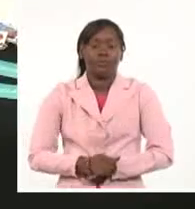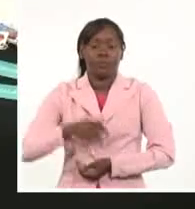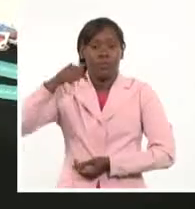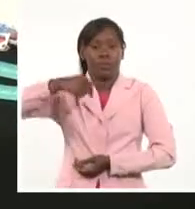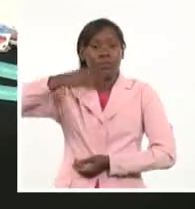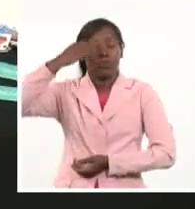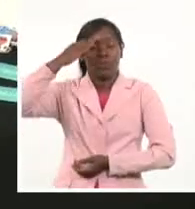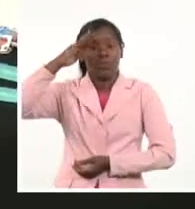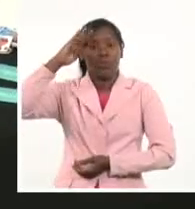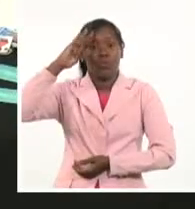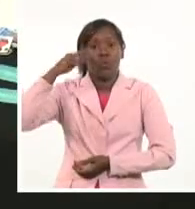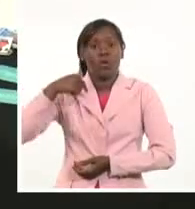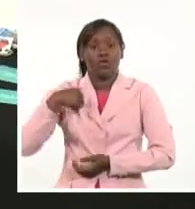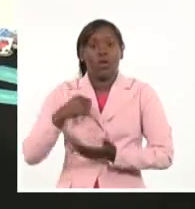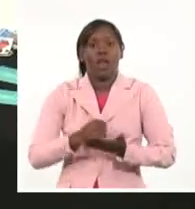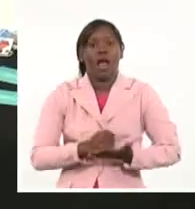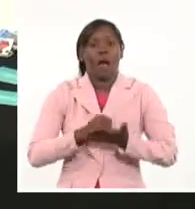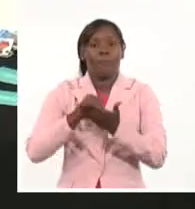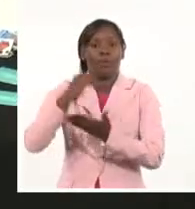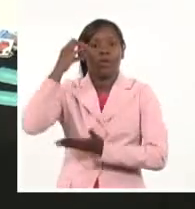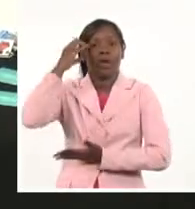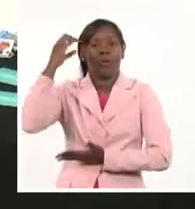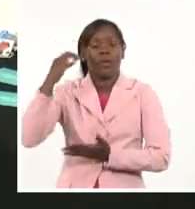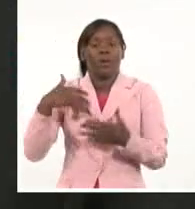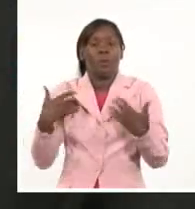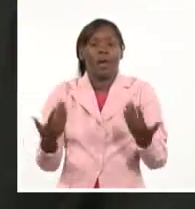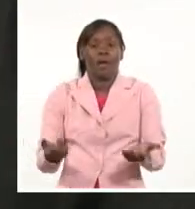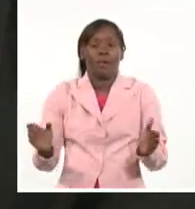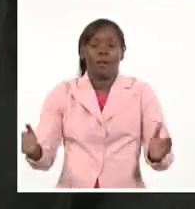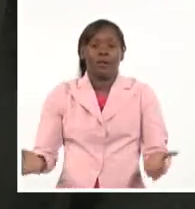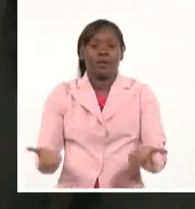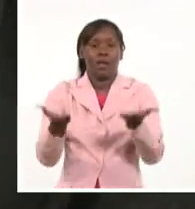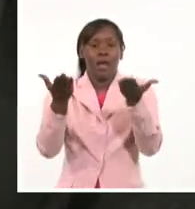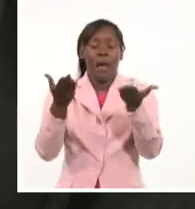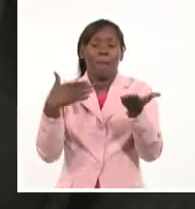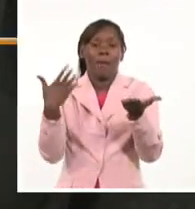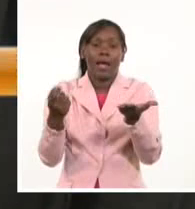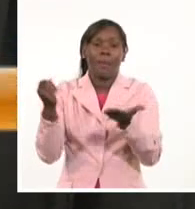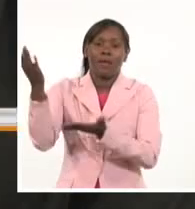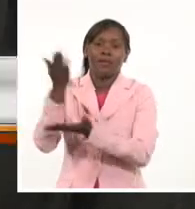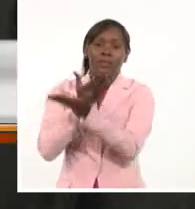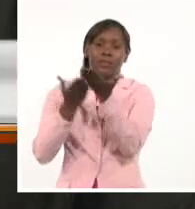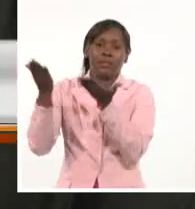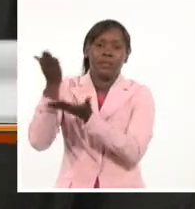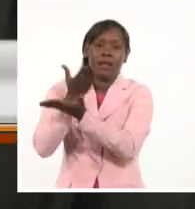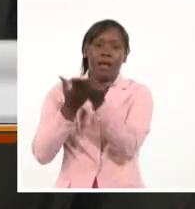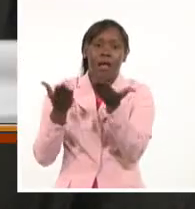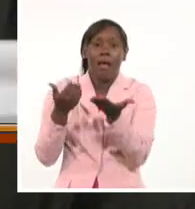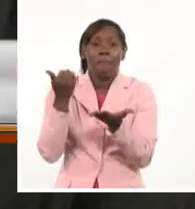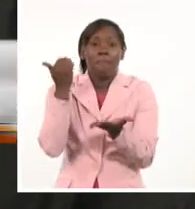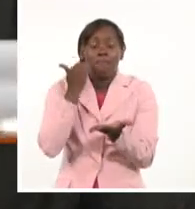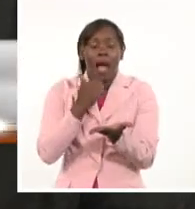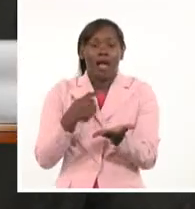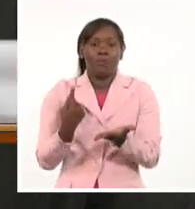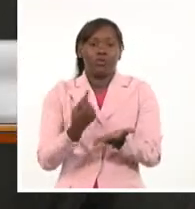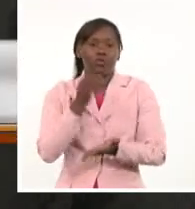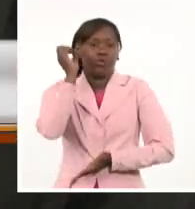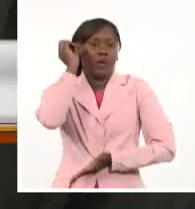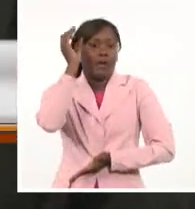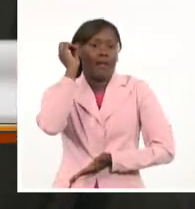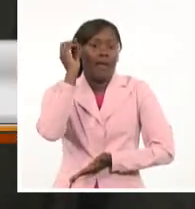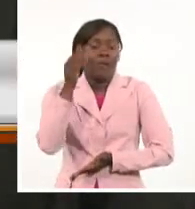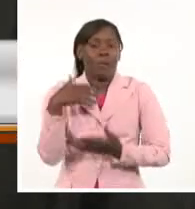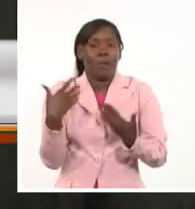continuar su avance, reduciendo importaciones e incluso maximizando también las